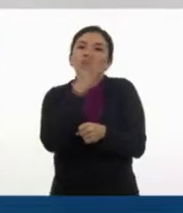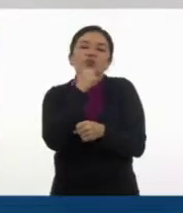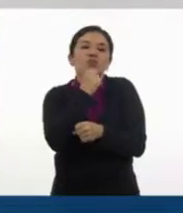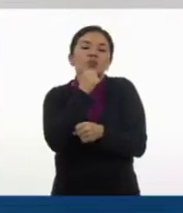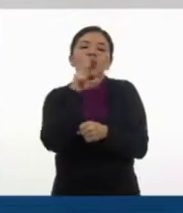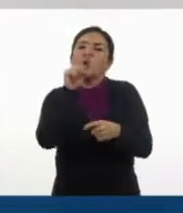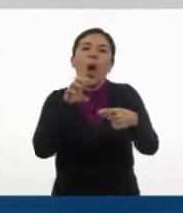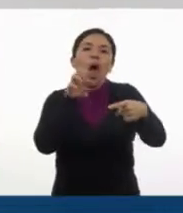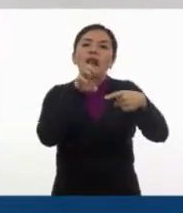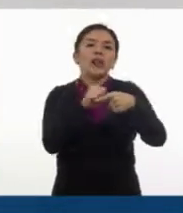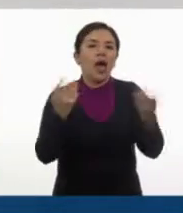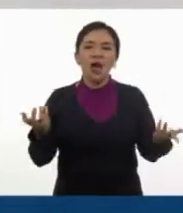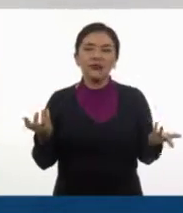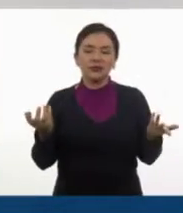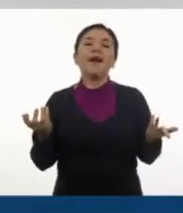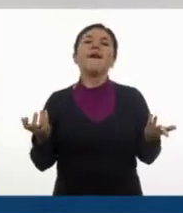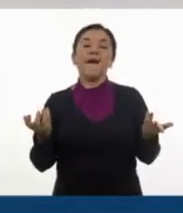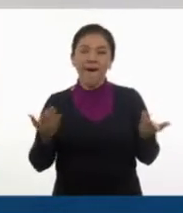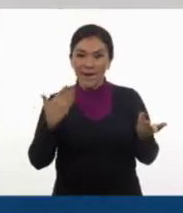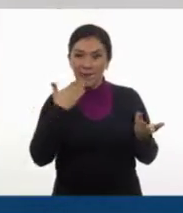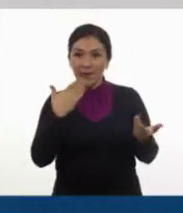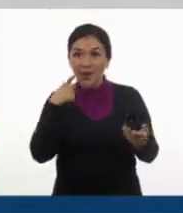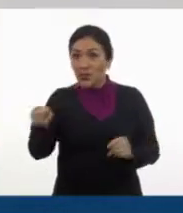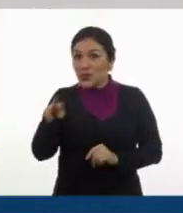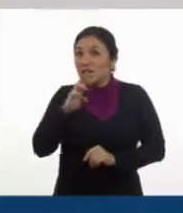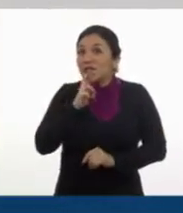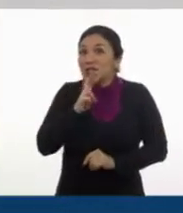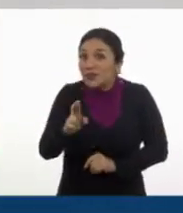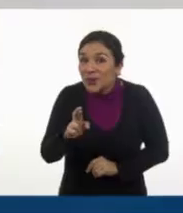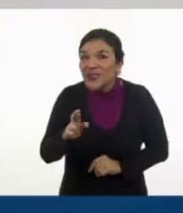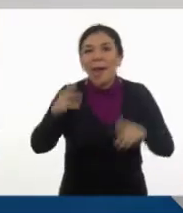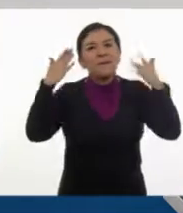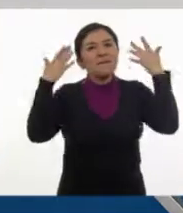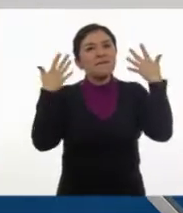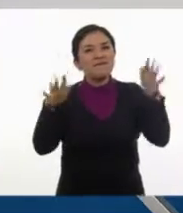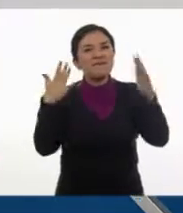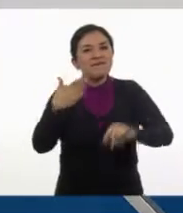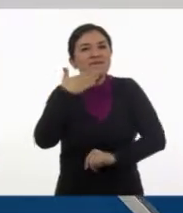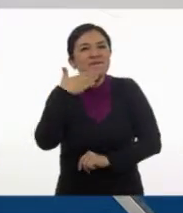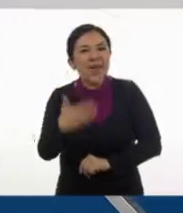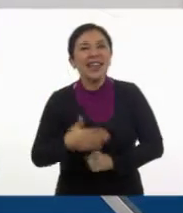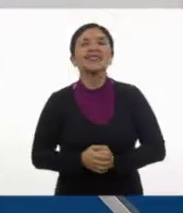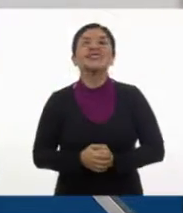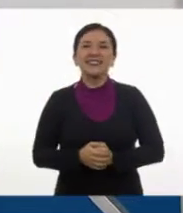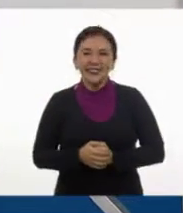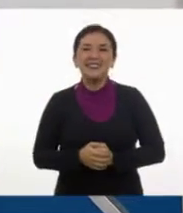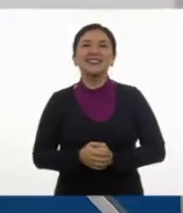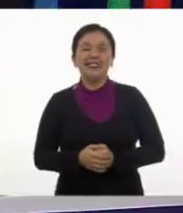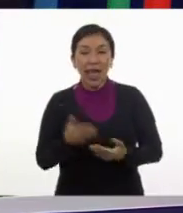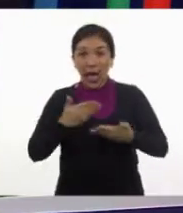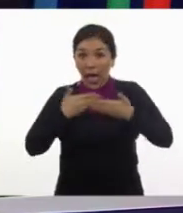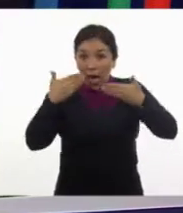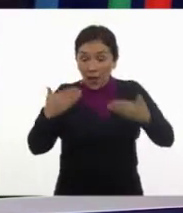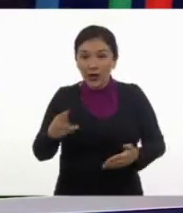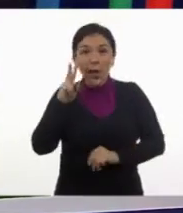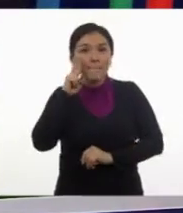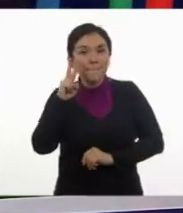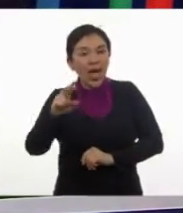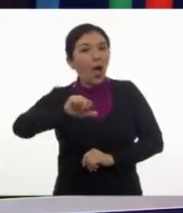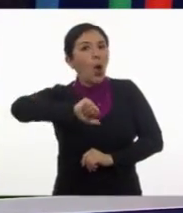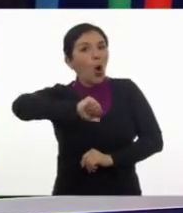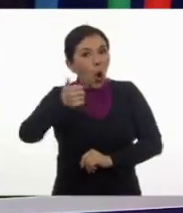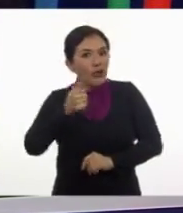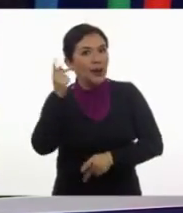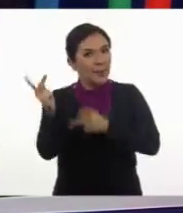nos alcanza, ¿verdad? No. Entonces, tu respuesta es correcta. Ahora vamos con el